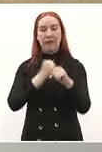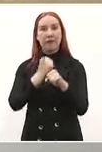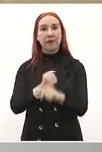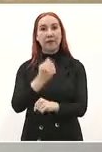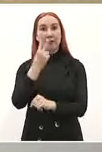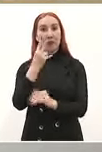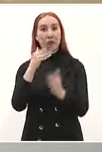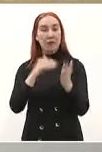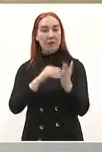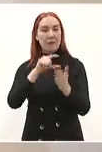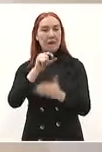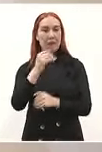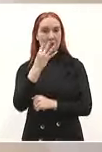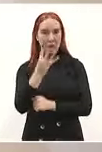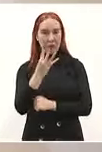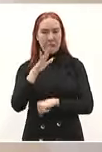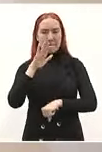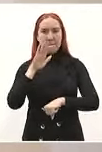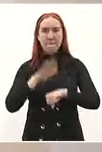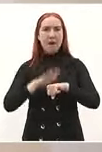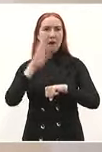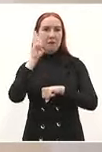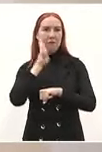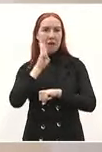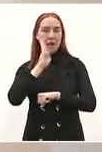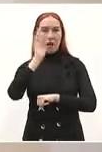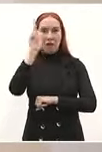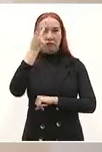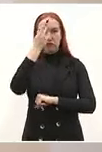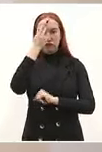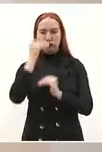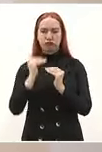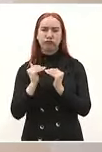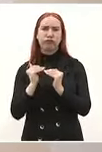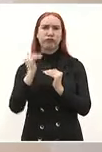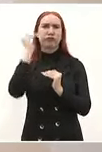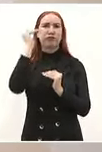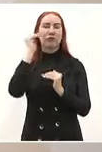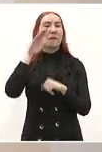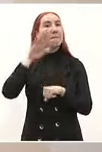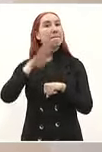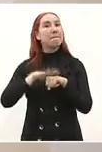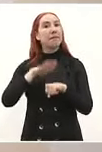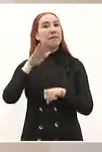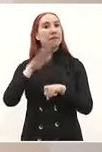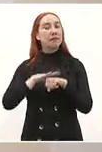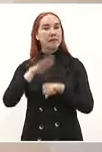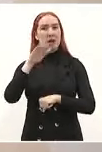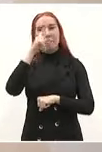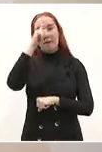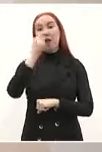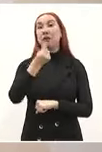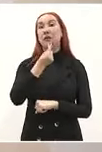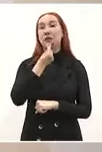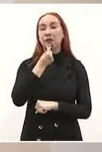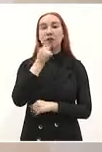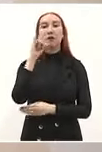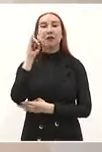incrementar el número de becas en San Luis Potosí para este nivel de escolaridad